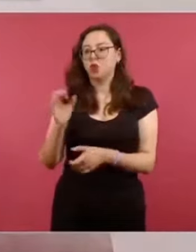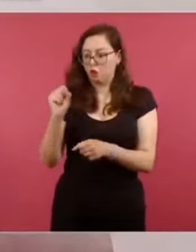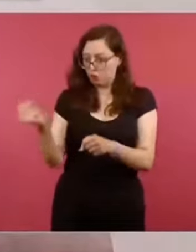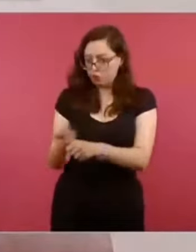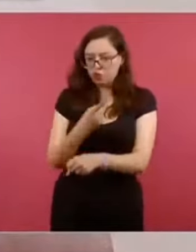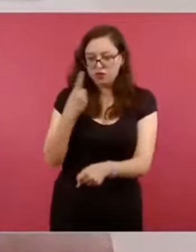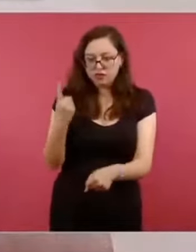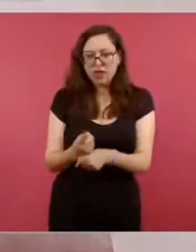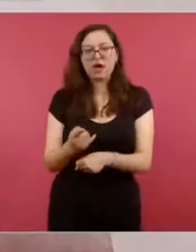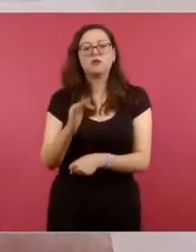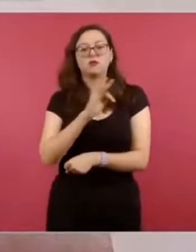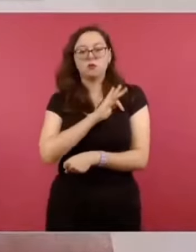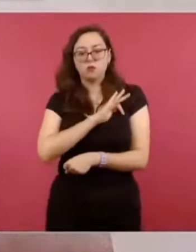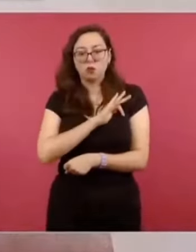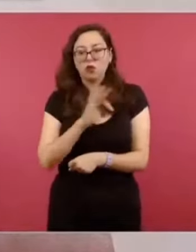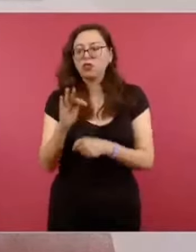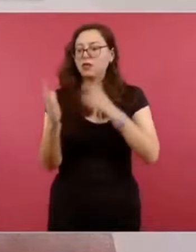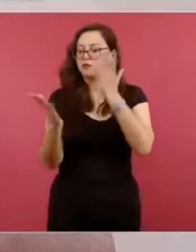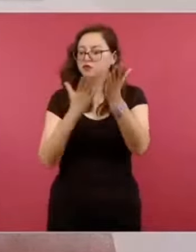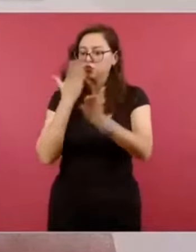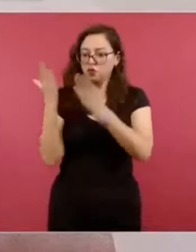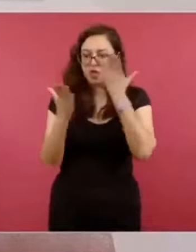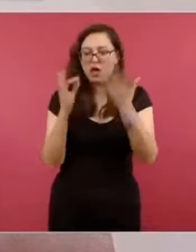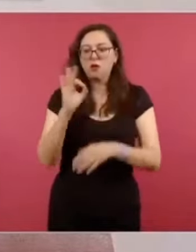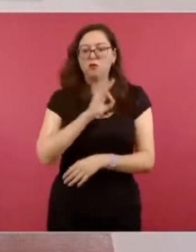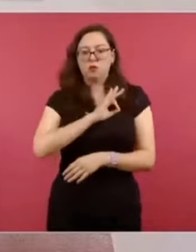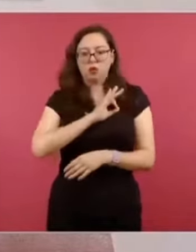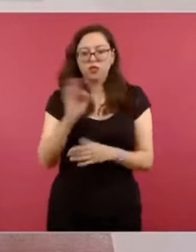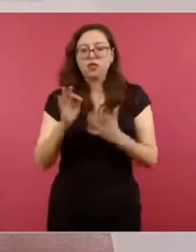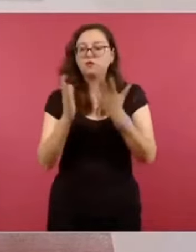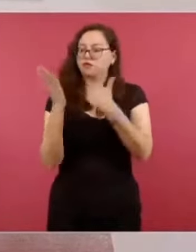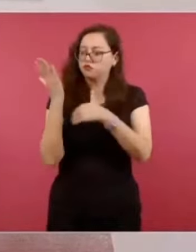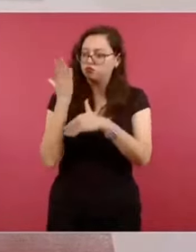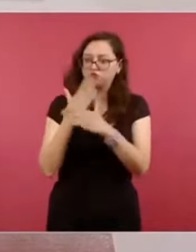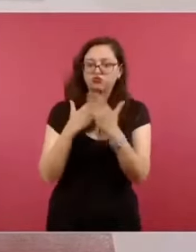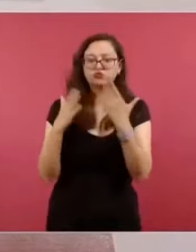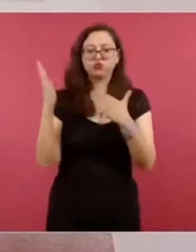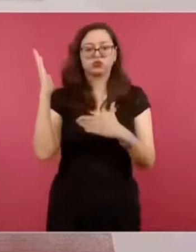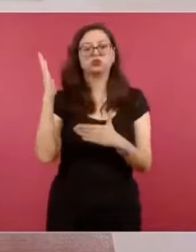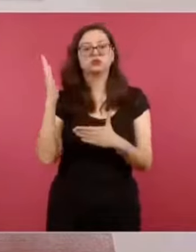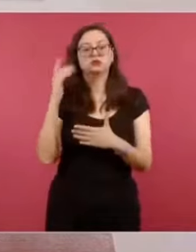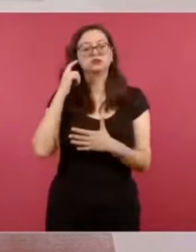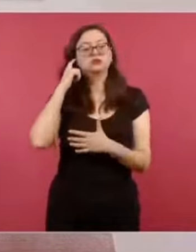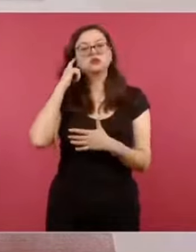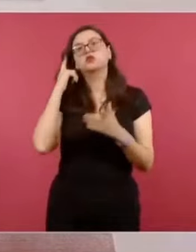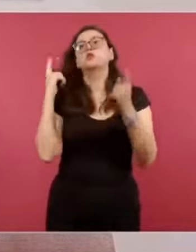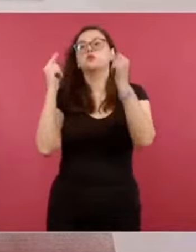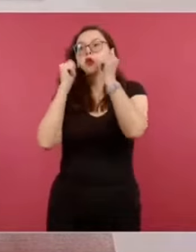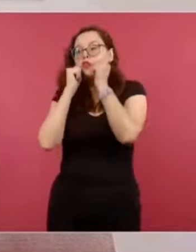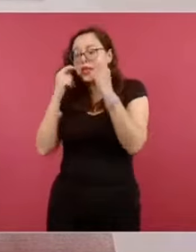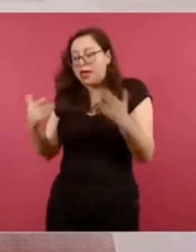de estudiar, porque se podía ascender en la escala social